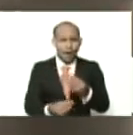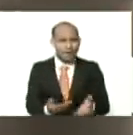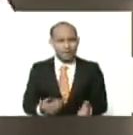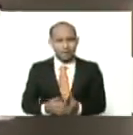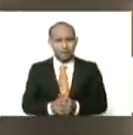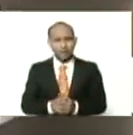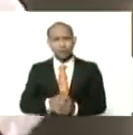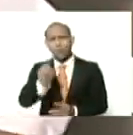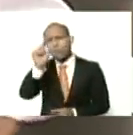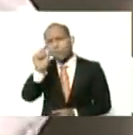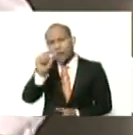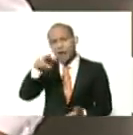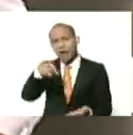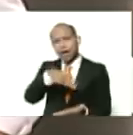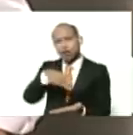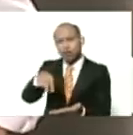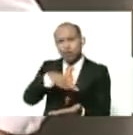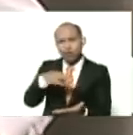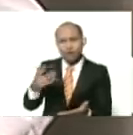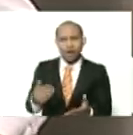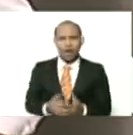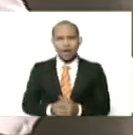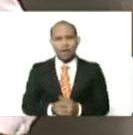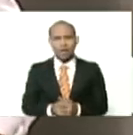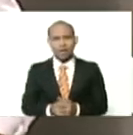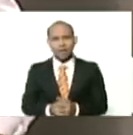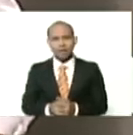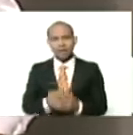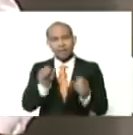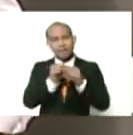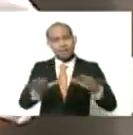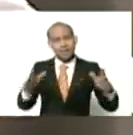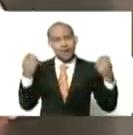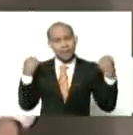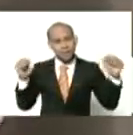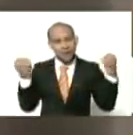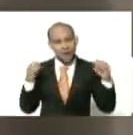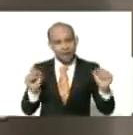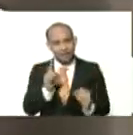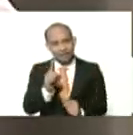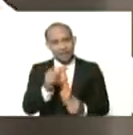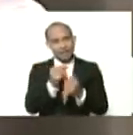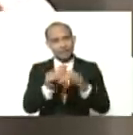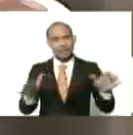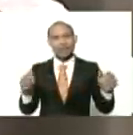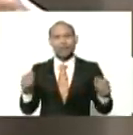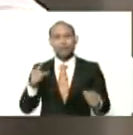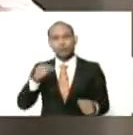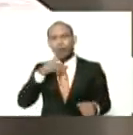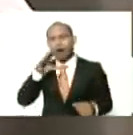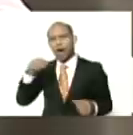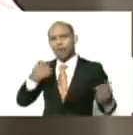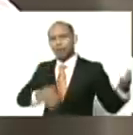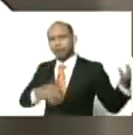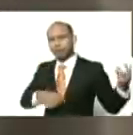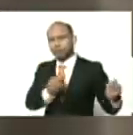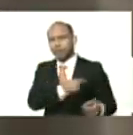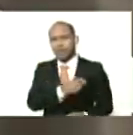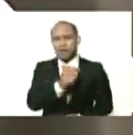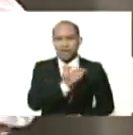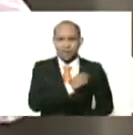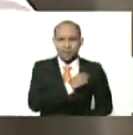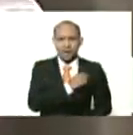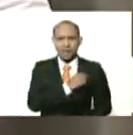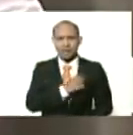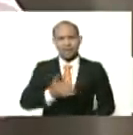un pequeño baile, eh, espontáneo, improvisado, eh, he hablado con nuestro guitarrista, España, rápidamente, que me